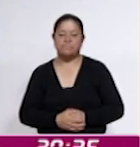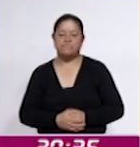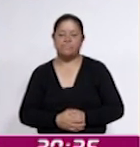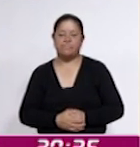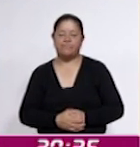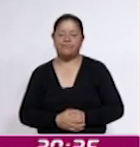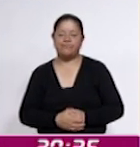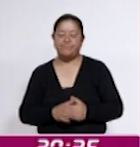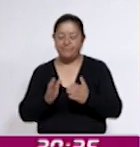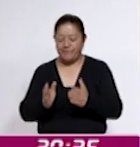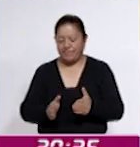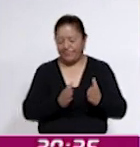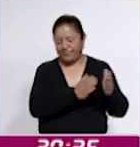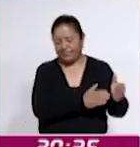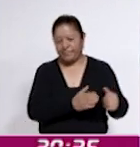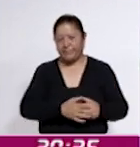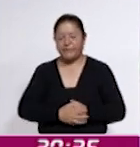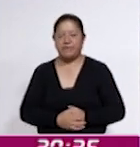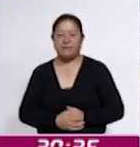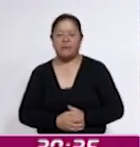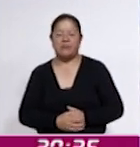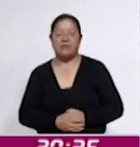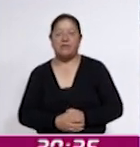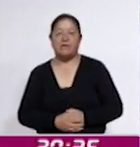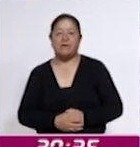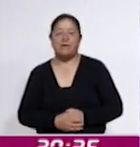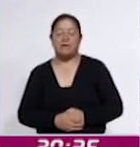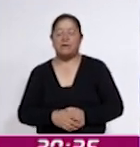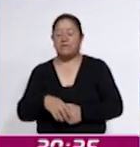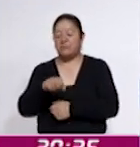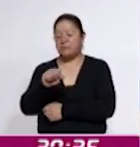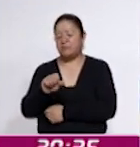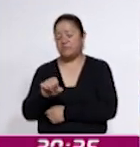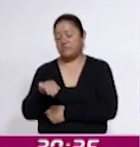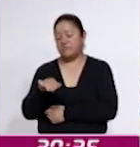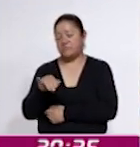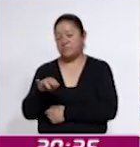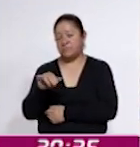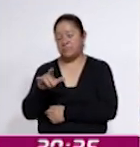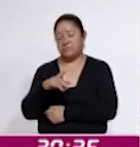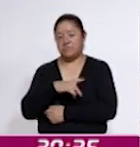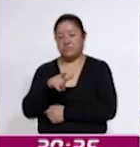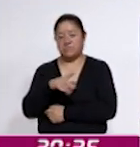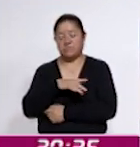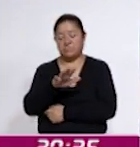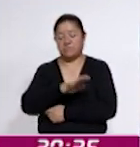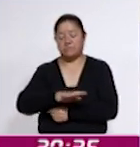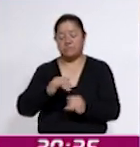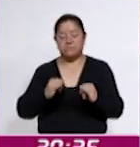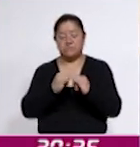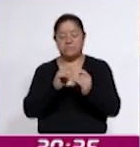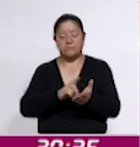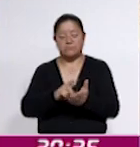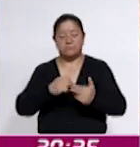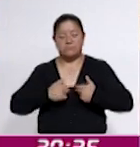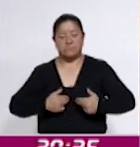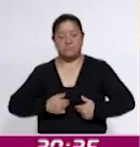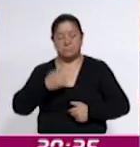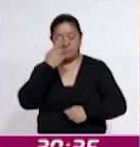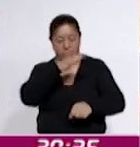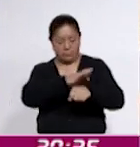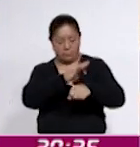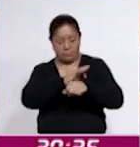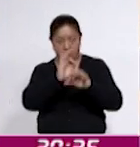Por otra parte, en el marco del seminario fundamentalista denominado Instituciones de Derechos Humanos hacia una defensa